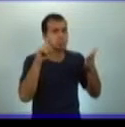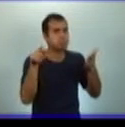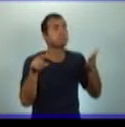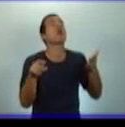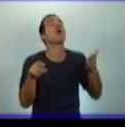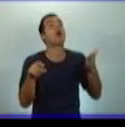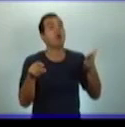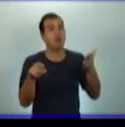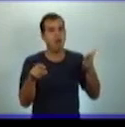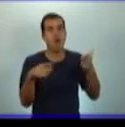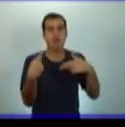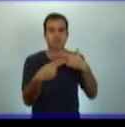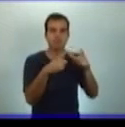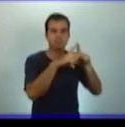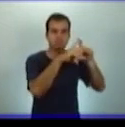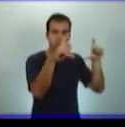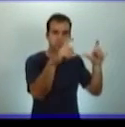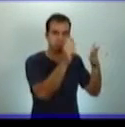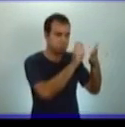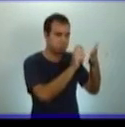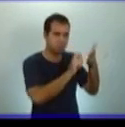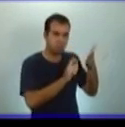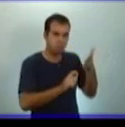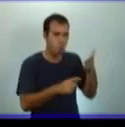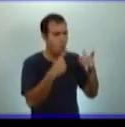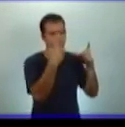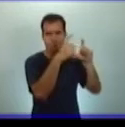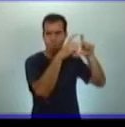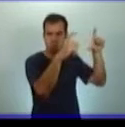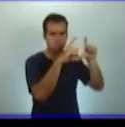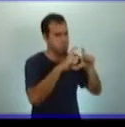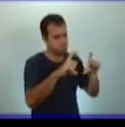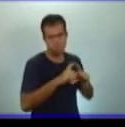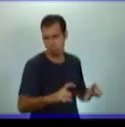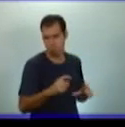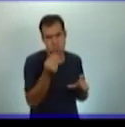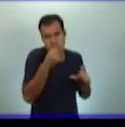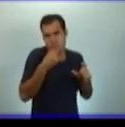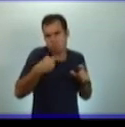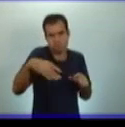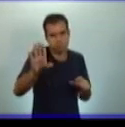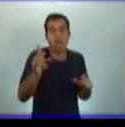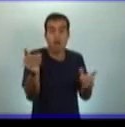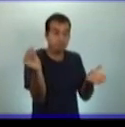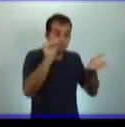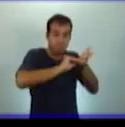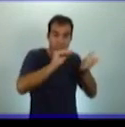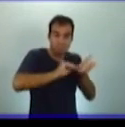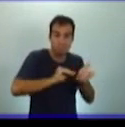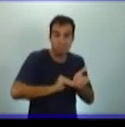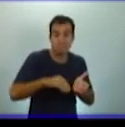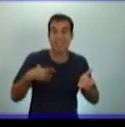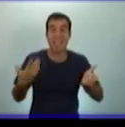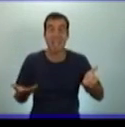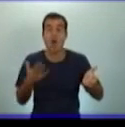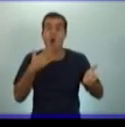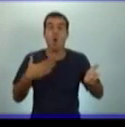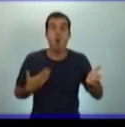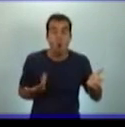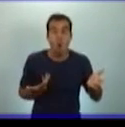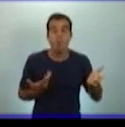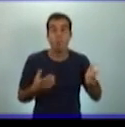de uno o más párrafos, donde reflejes cómo la Constitución